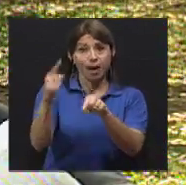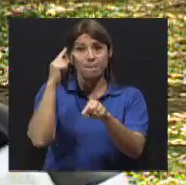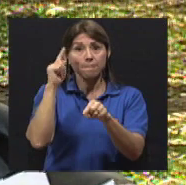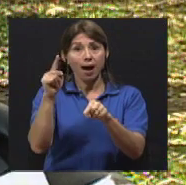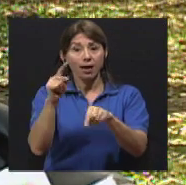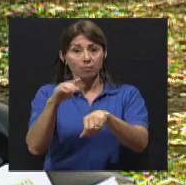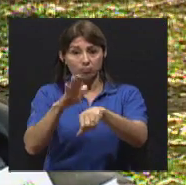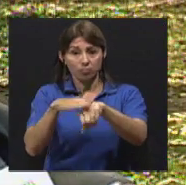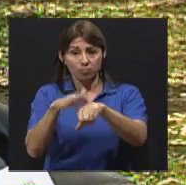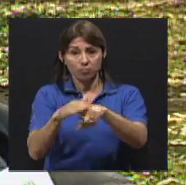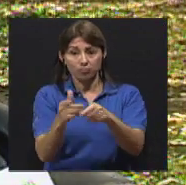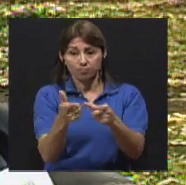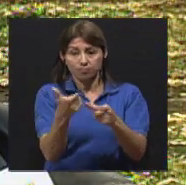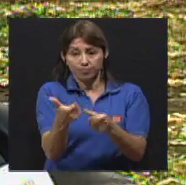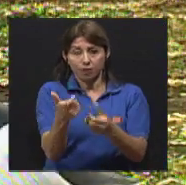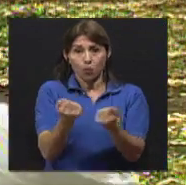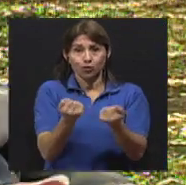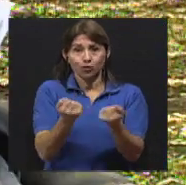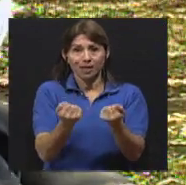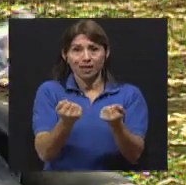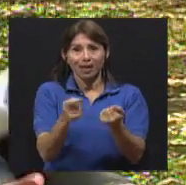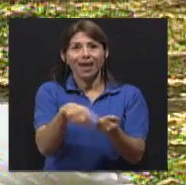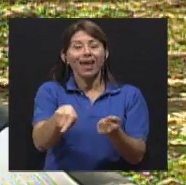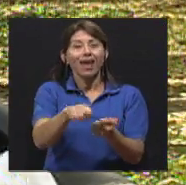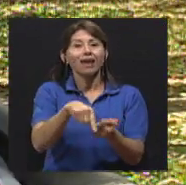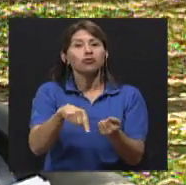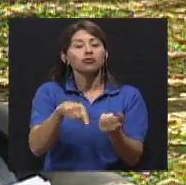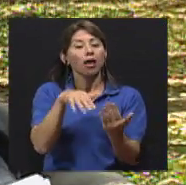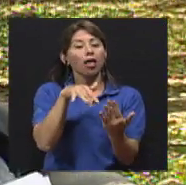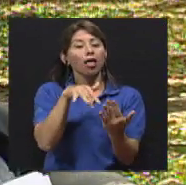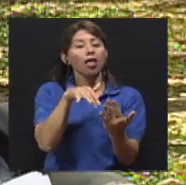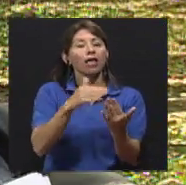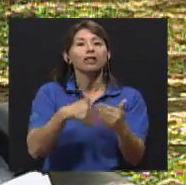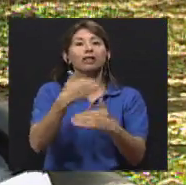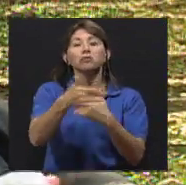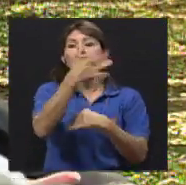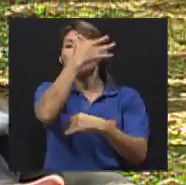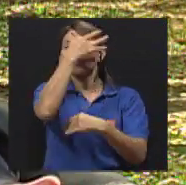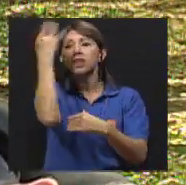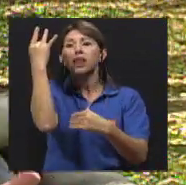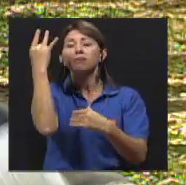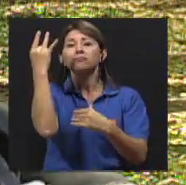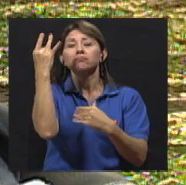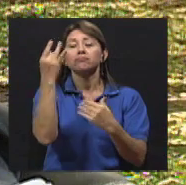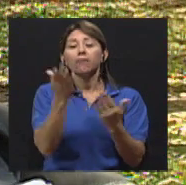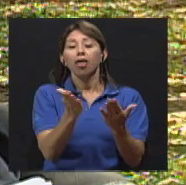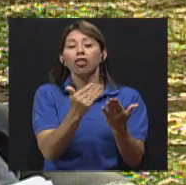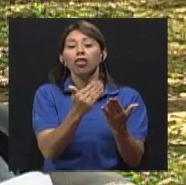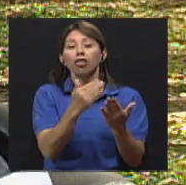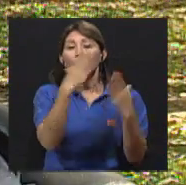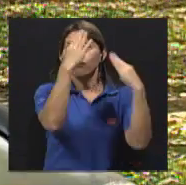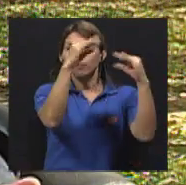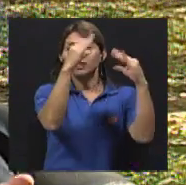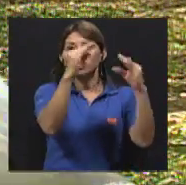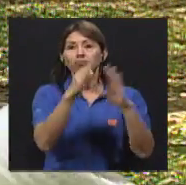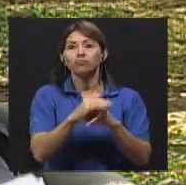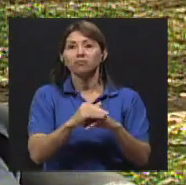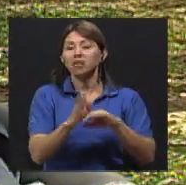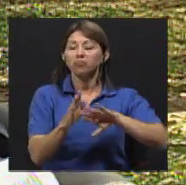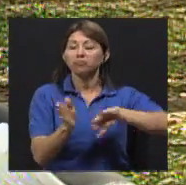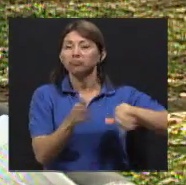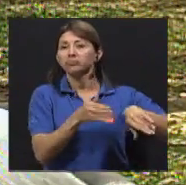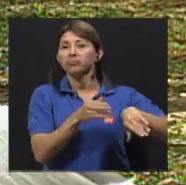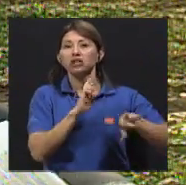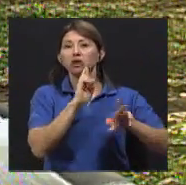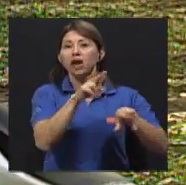sacar una licencia y conducir se olvidan del manual del conductor y lo dejan por ahí tirado o se lo regalan a otro